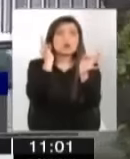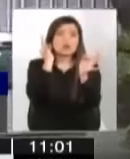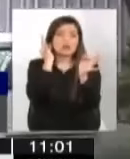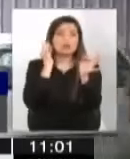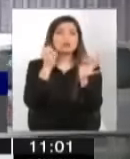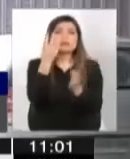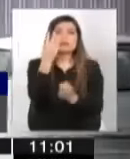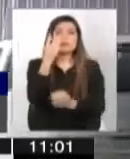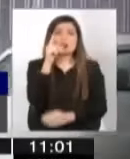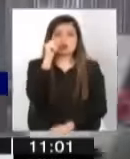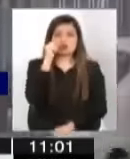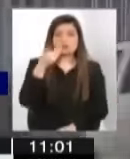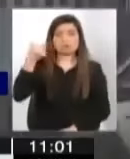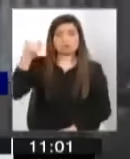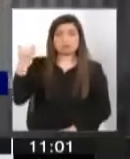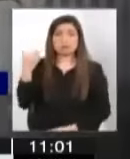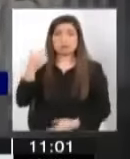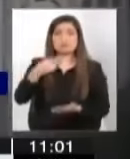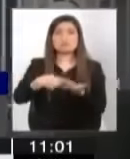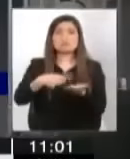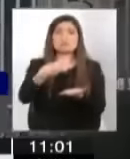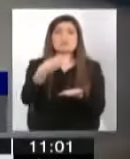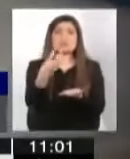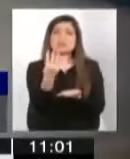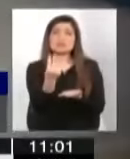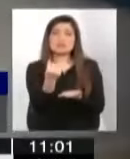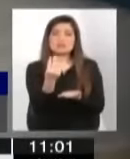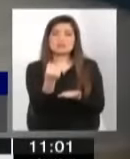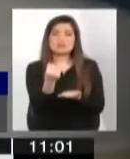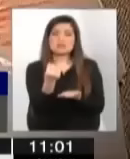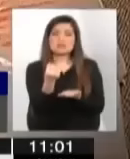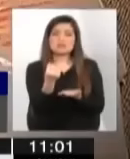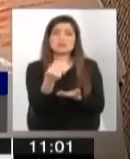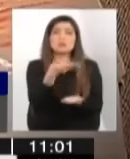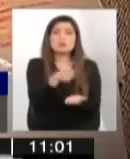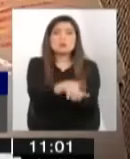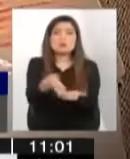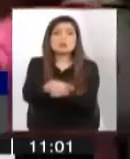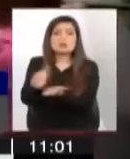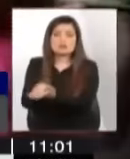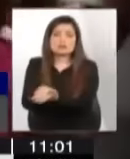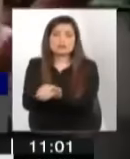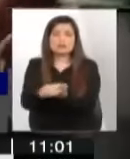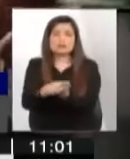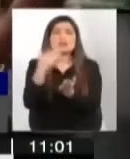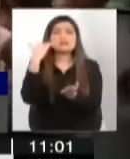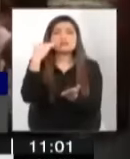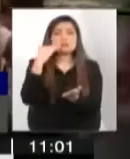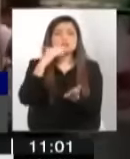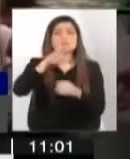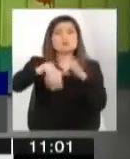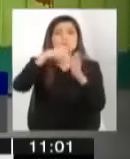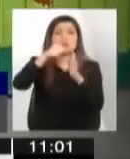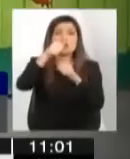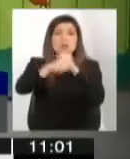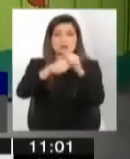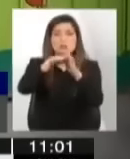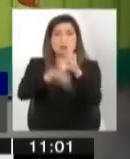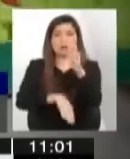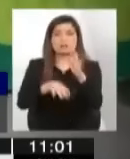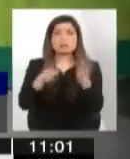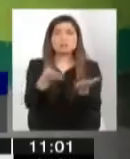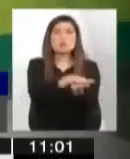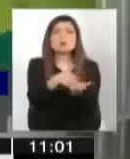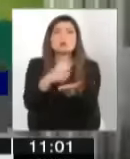cifró en 1.313 las muertes en su mayoría menores de edad, que por distintas razones fallecieron, mientras se mantenían bajo la